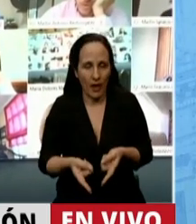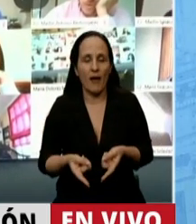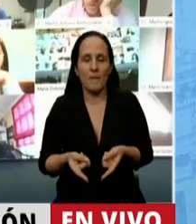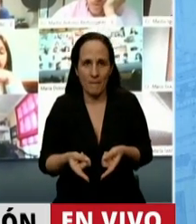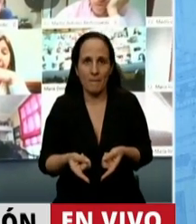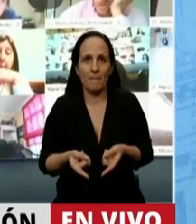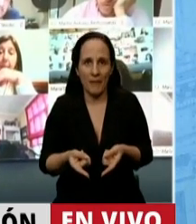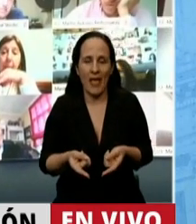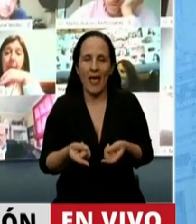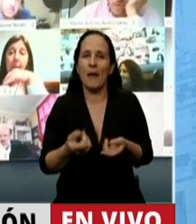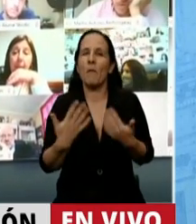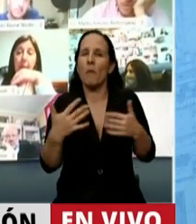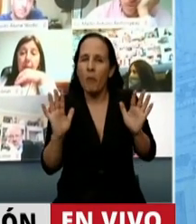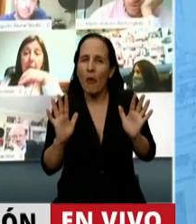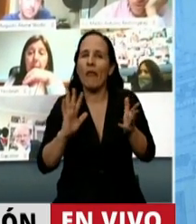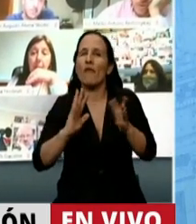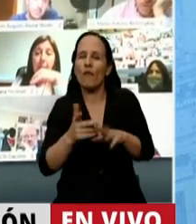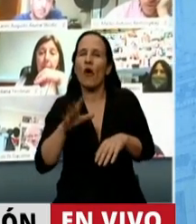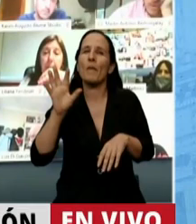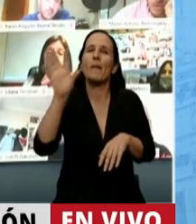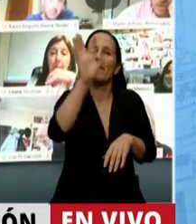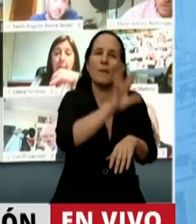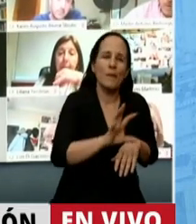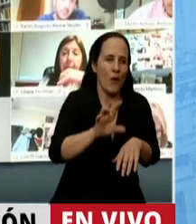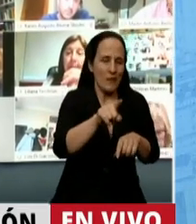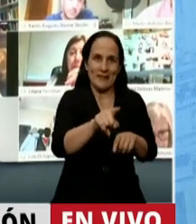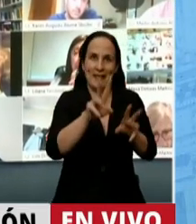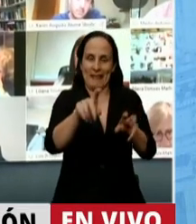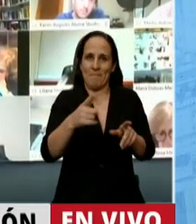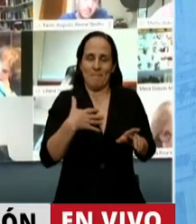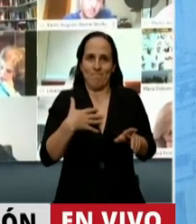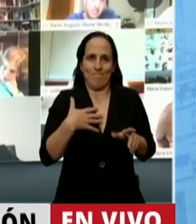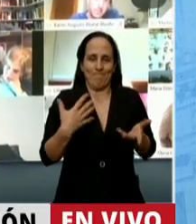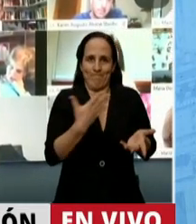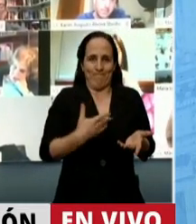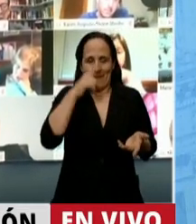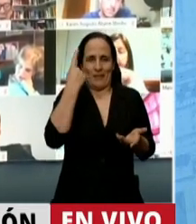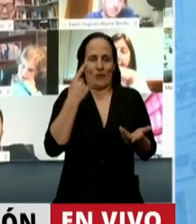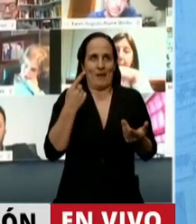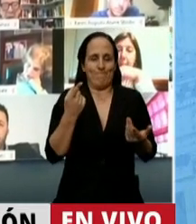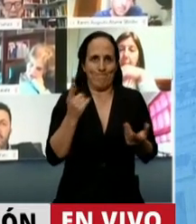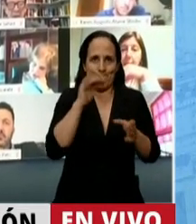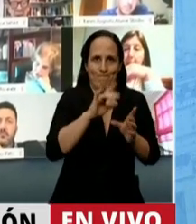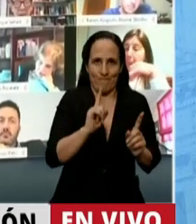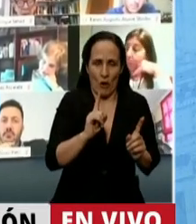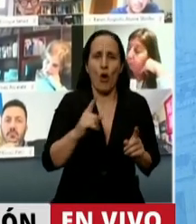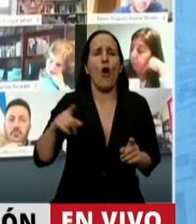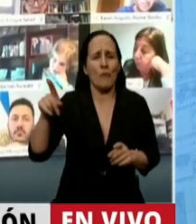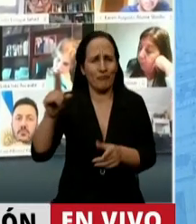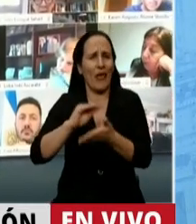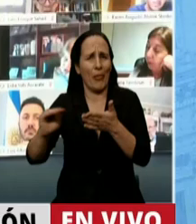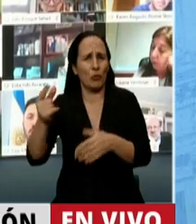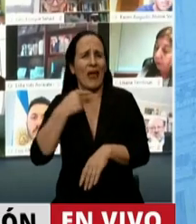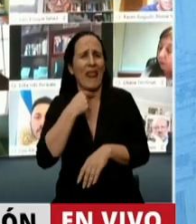que ver con las cuentas provinciales y con responsabilidades que nos exceden. Yo entiendo que la diputada quiera que nosotros